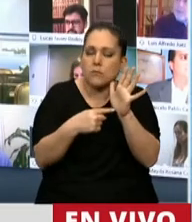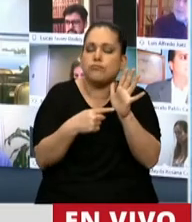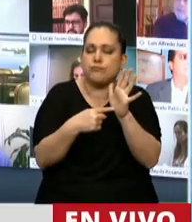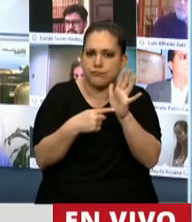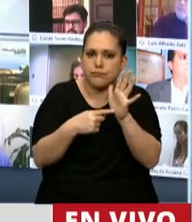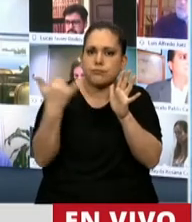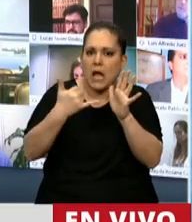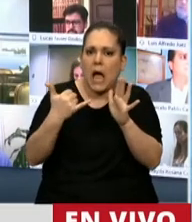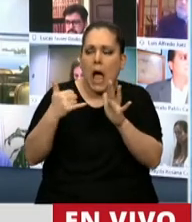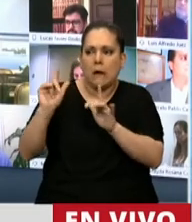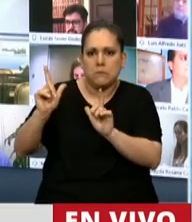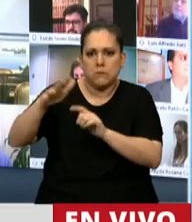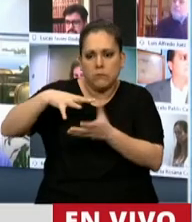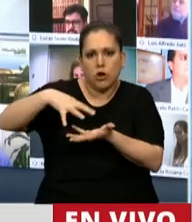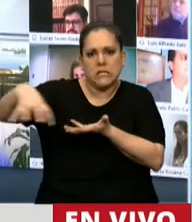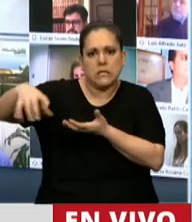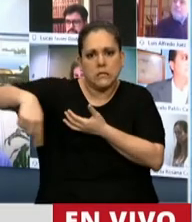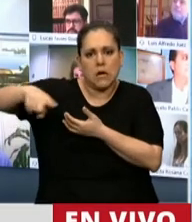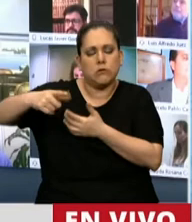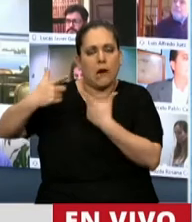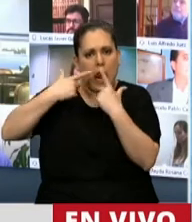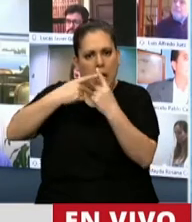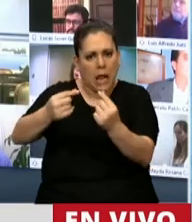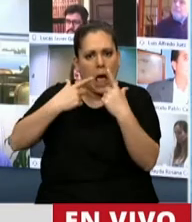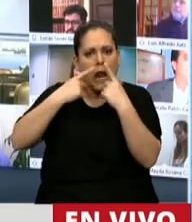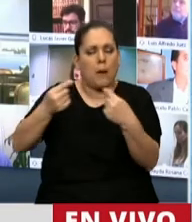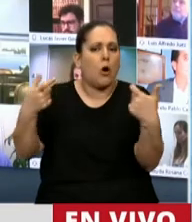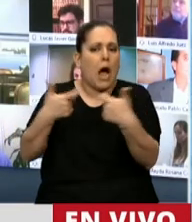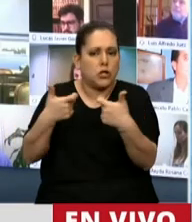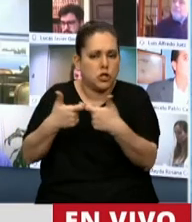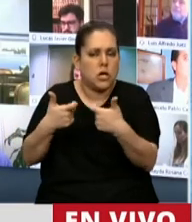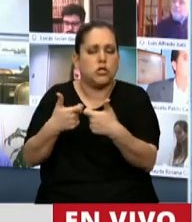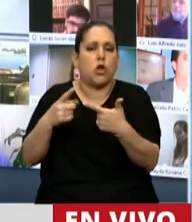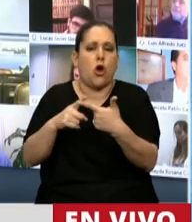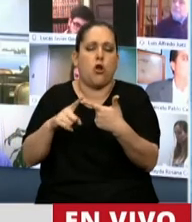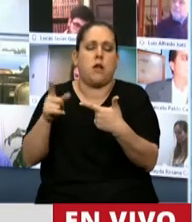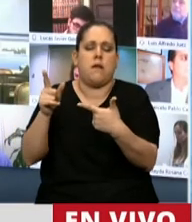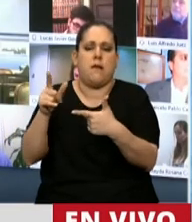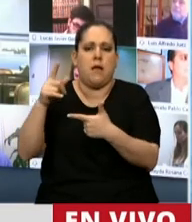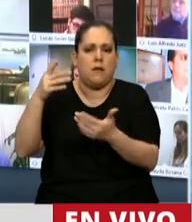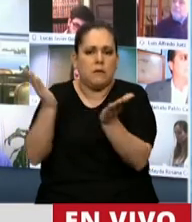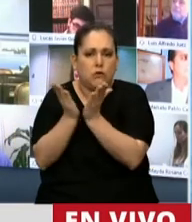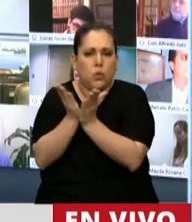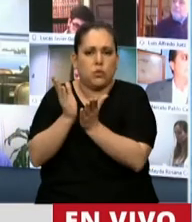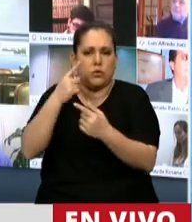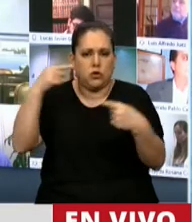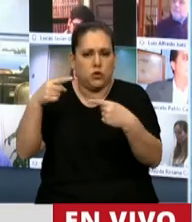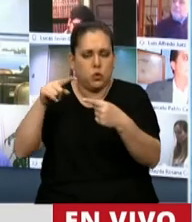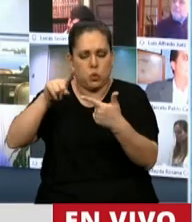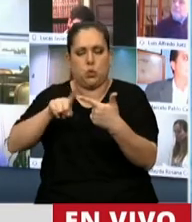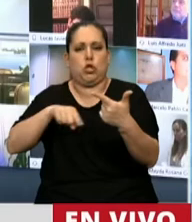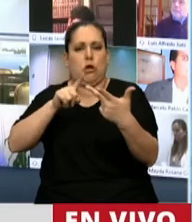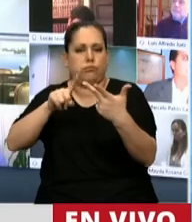ecos y los reclamos de un sector que ha venido trabajando a través de sus asociaciones, de sus colegios, del rol académico